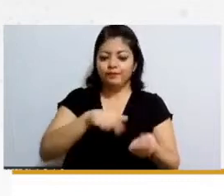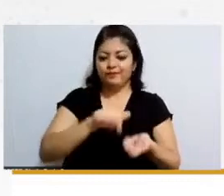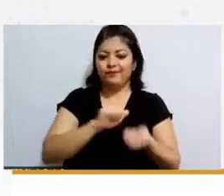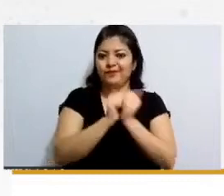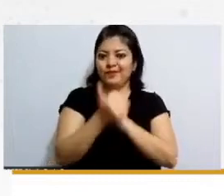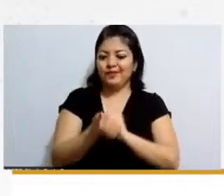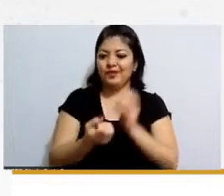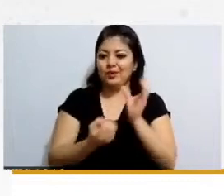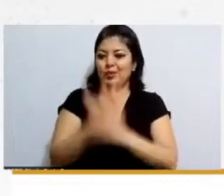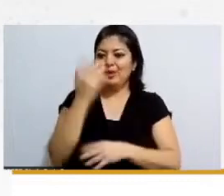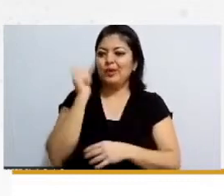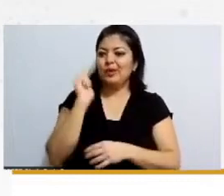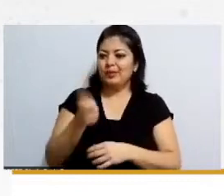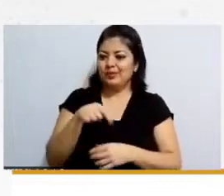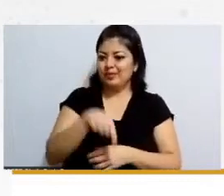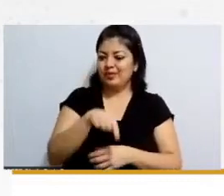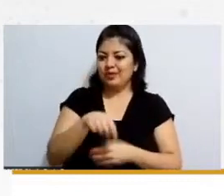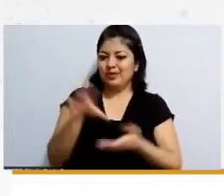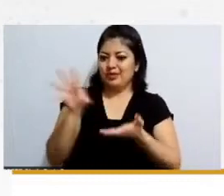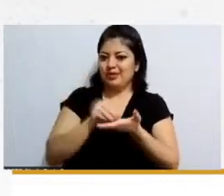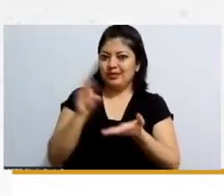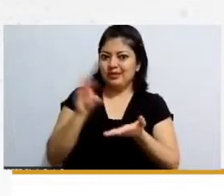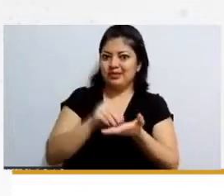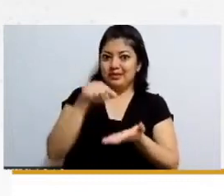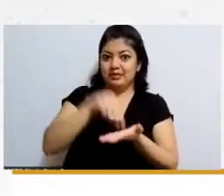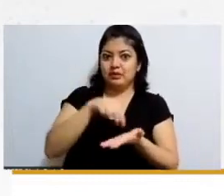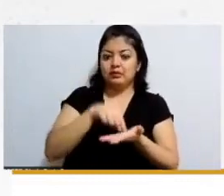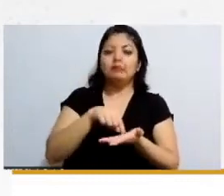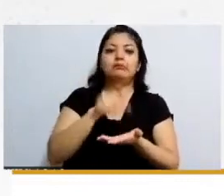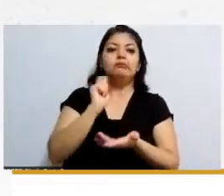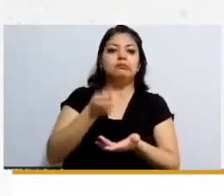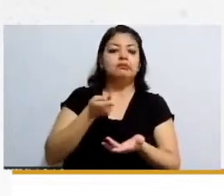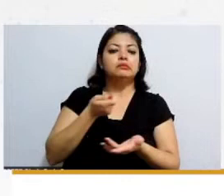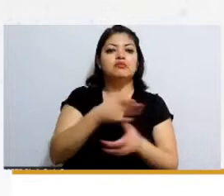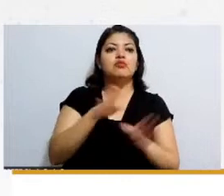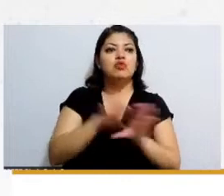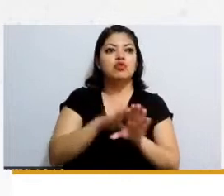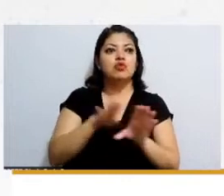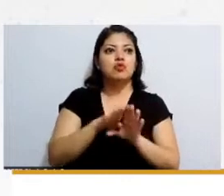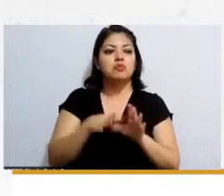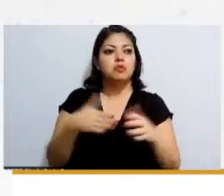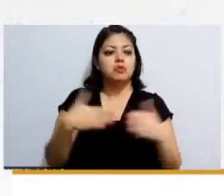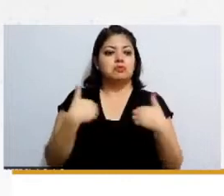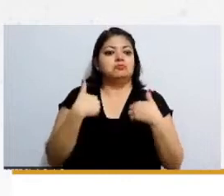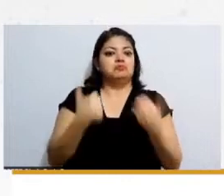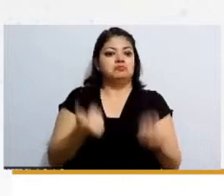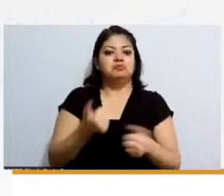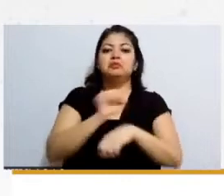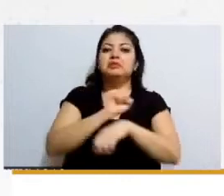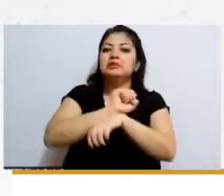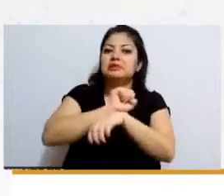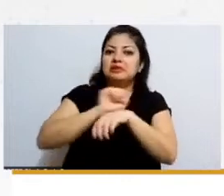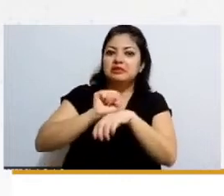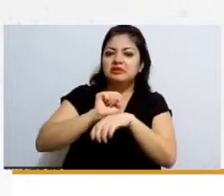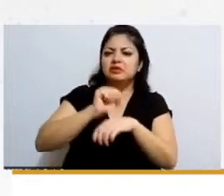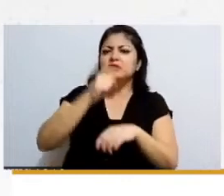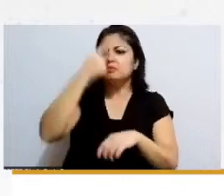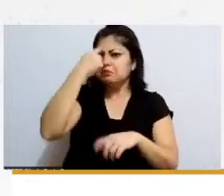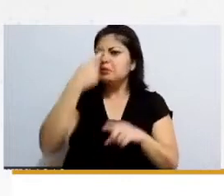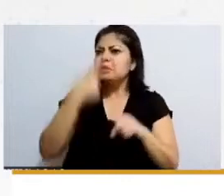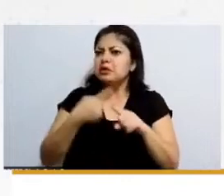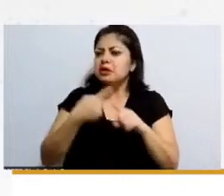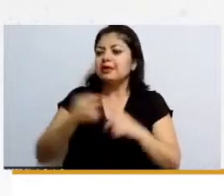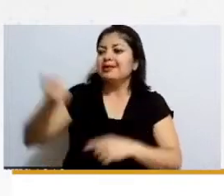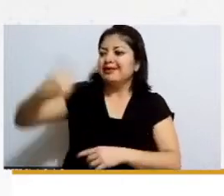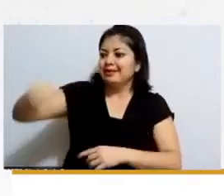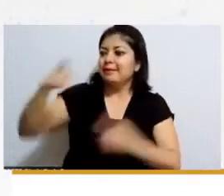cuadernos es una forma muy dinámica, muy entendible para los estudiantes, incluso